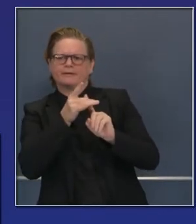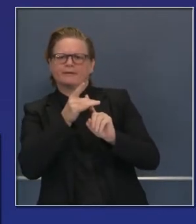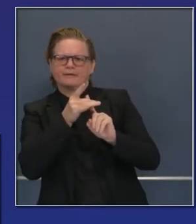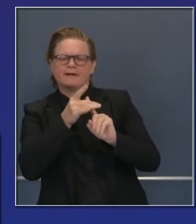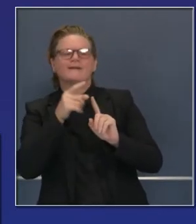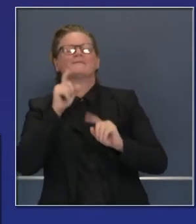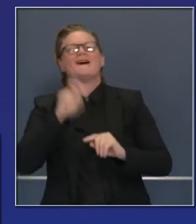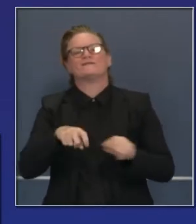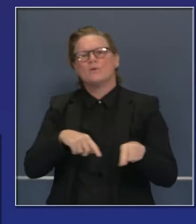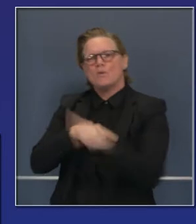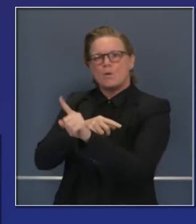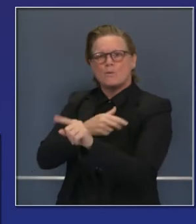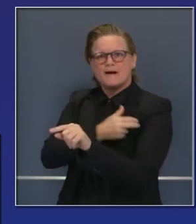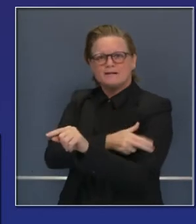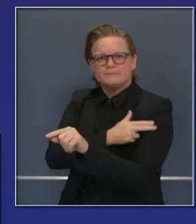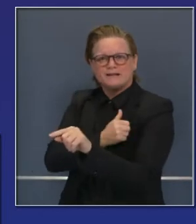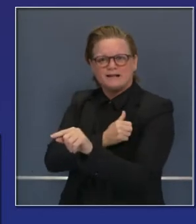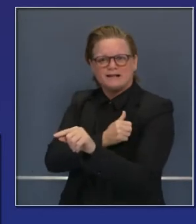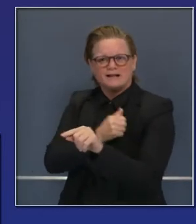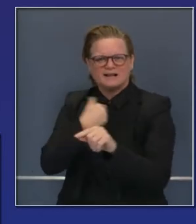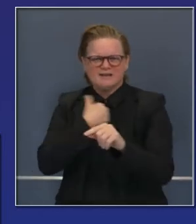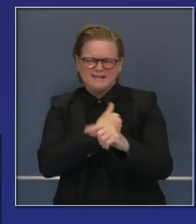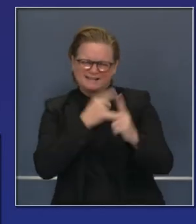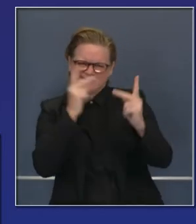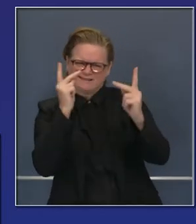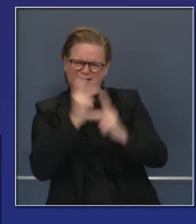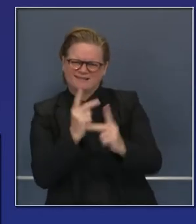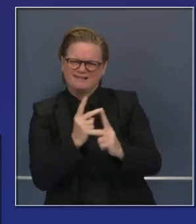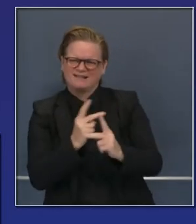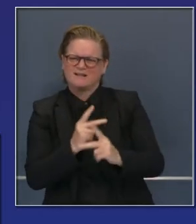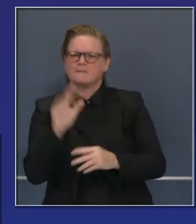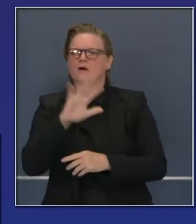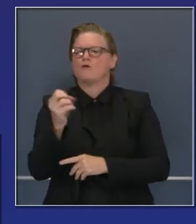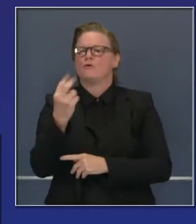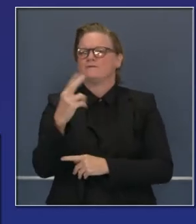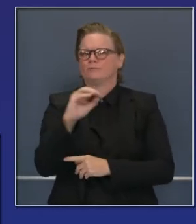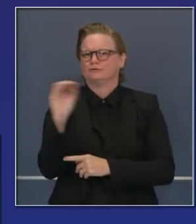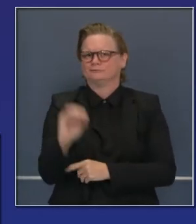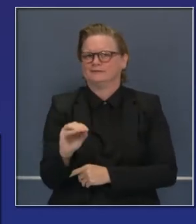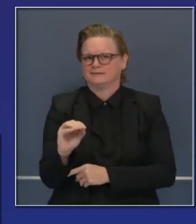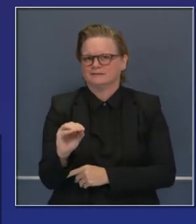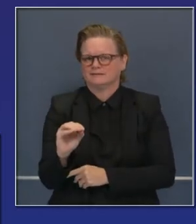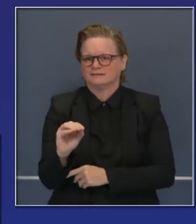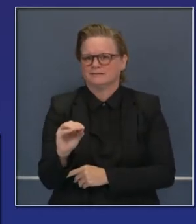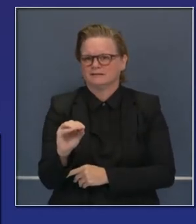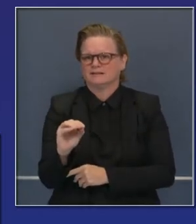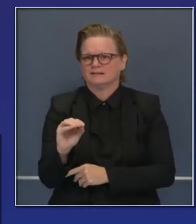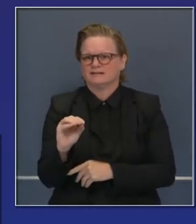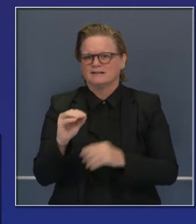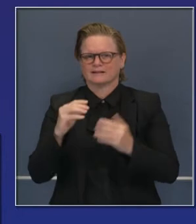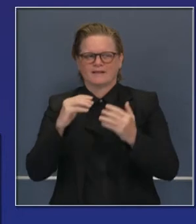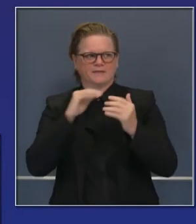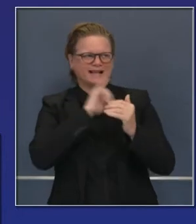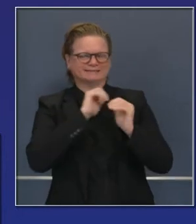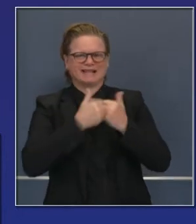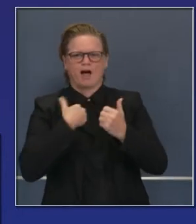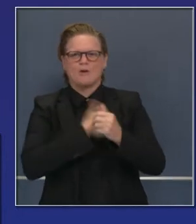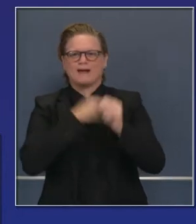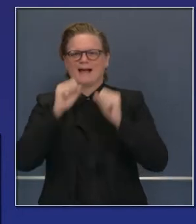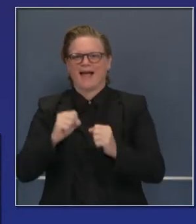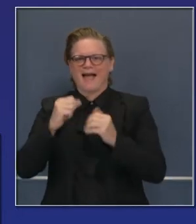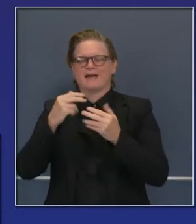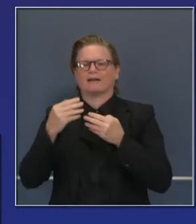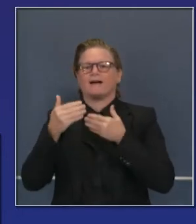necesitarán hospitalización. Y si se pone a calcular, puede hacer proyecciones específicas